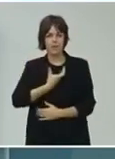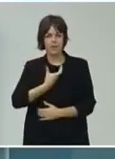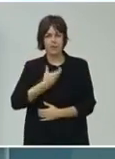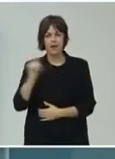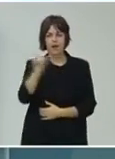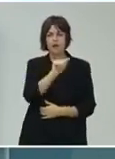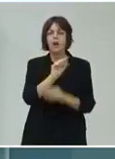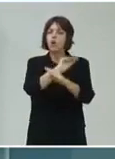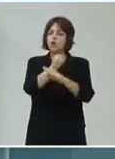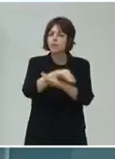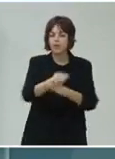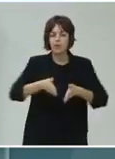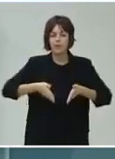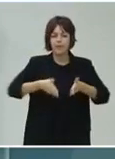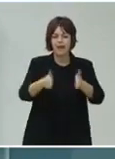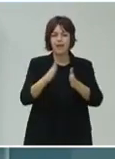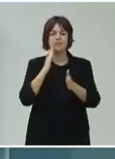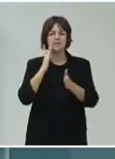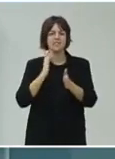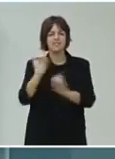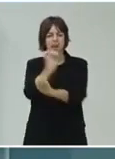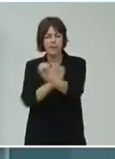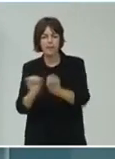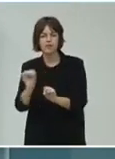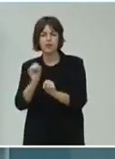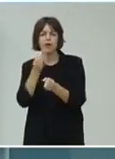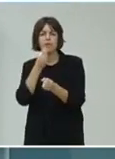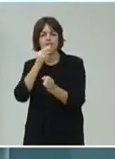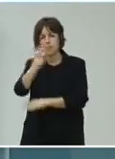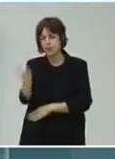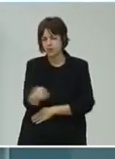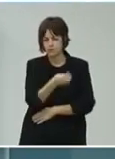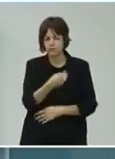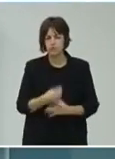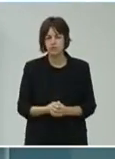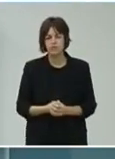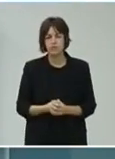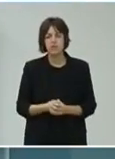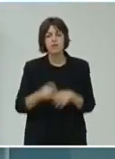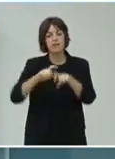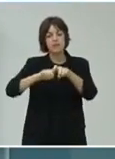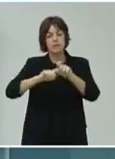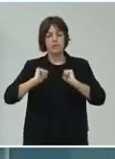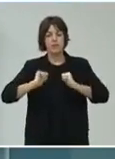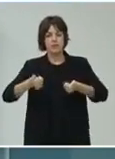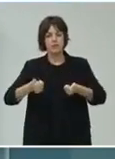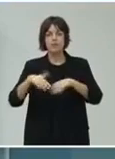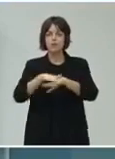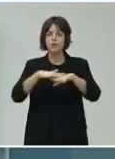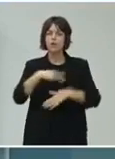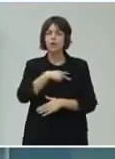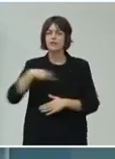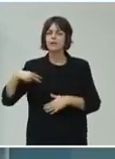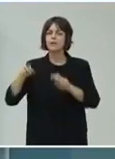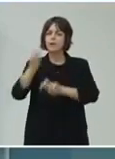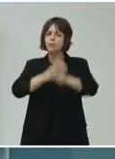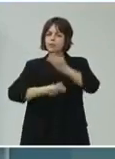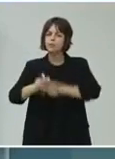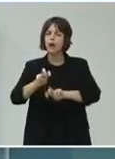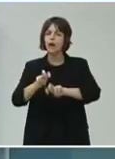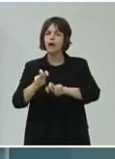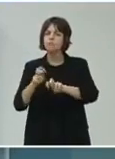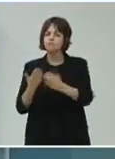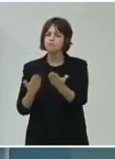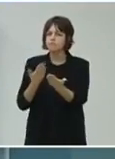conservación de viales, saneamientos, abastecimientos. Con este tipo de iniciativas, el Gobierno de Cantabria busca contribuir